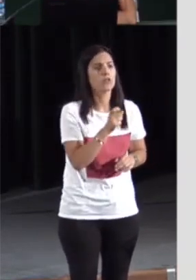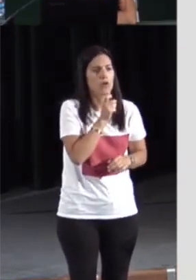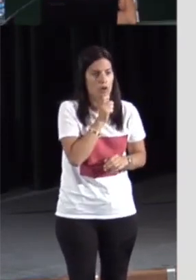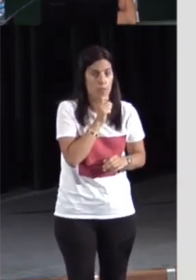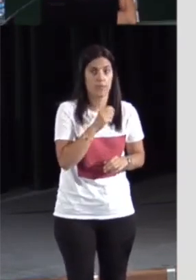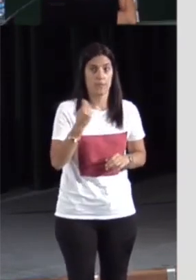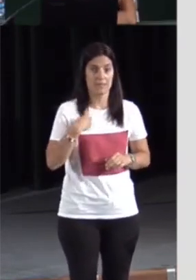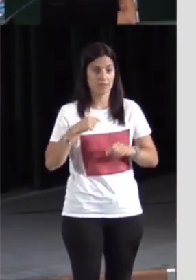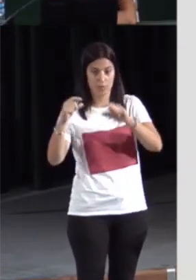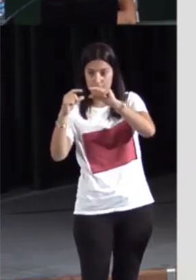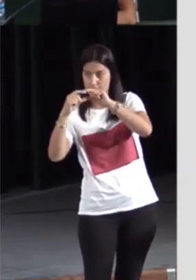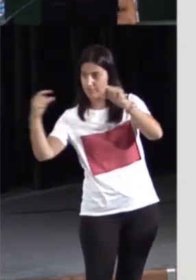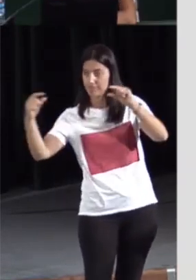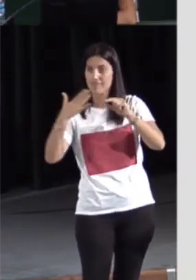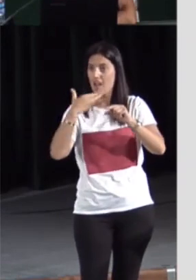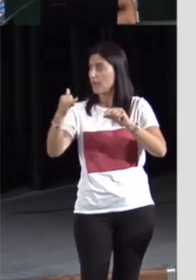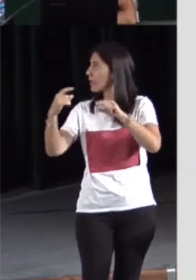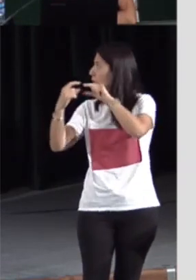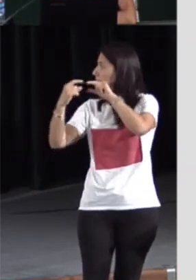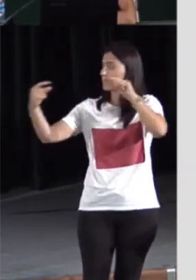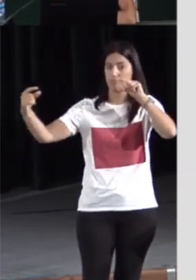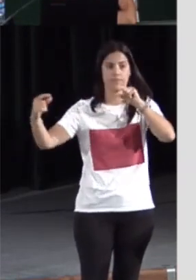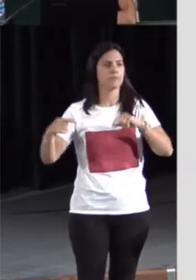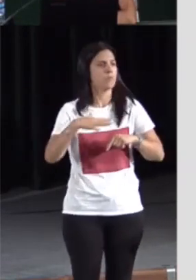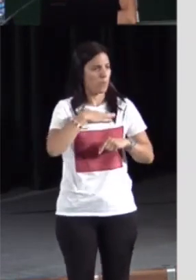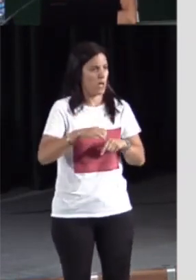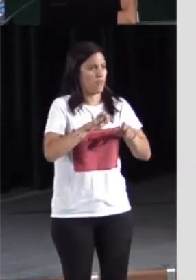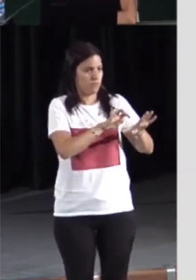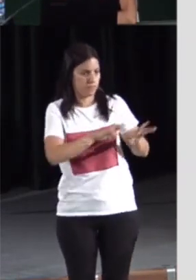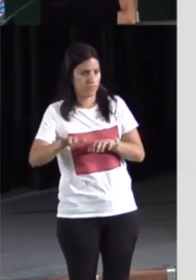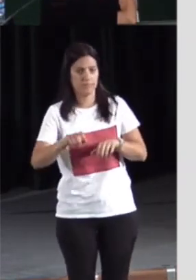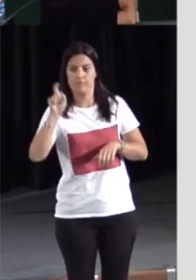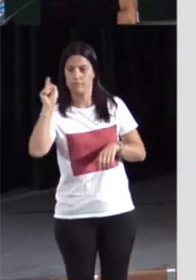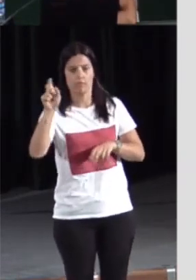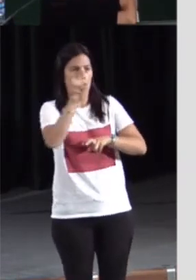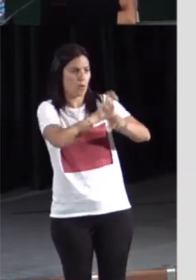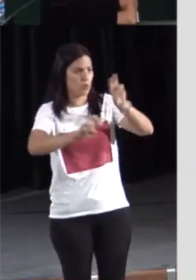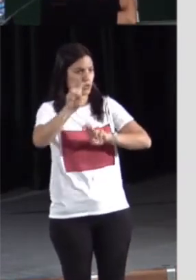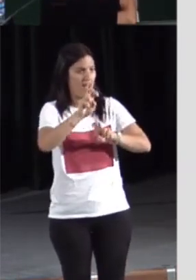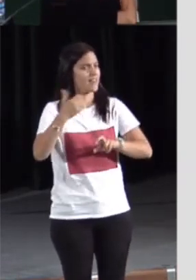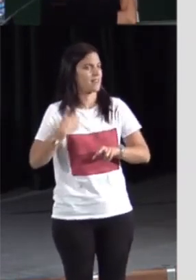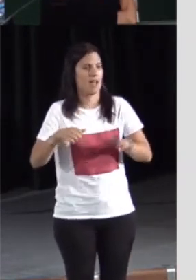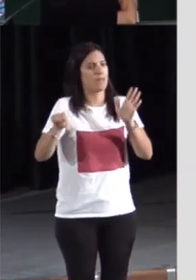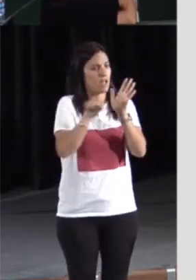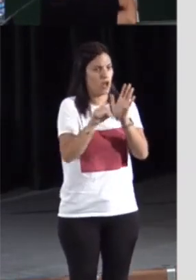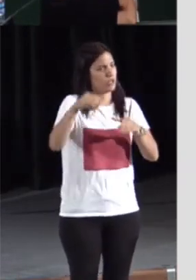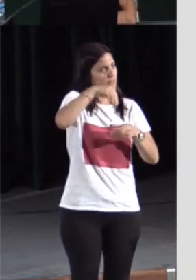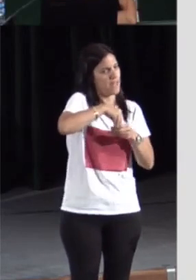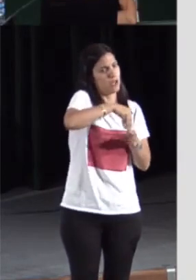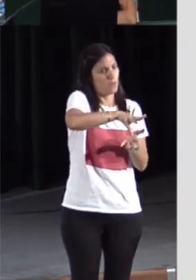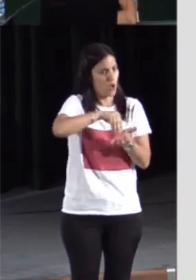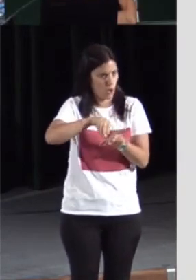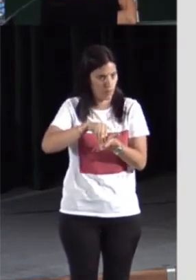de buscar y de glosa, donde escribiremos directamente la glosa. Y la página nos dará como resultado una lista